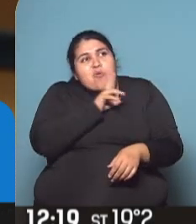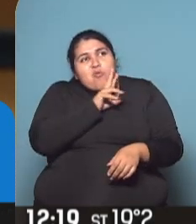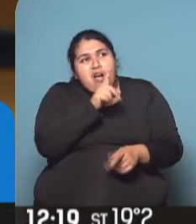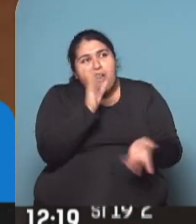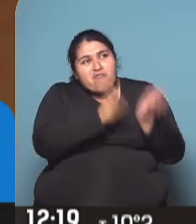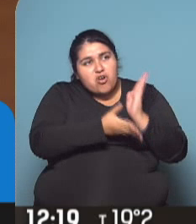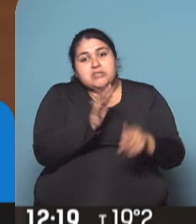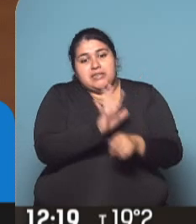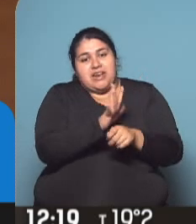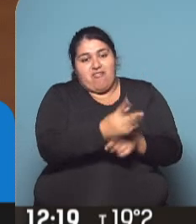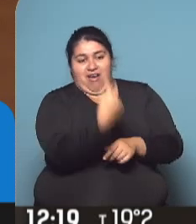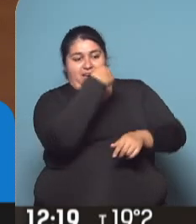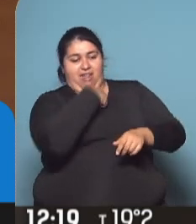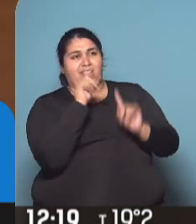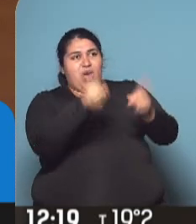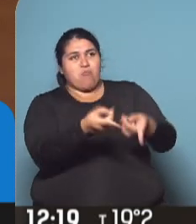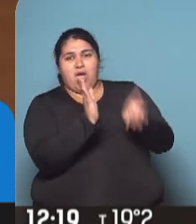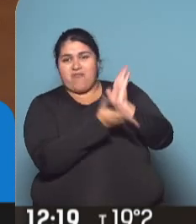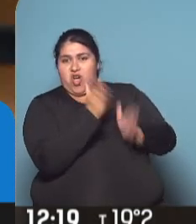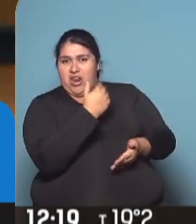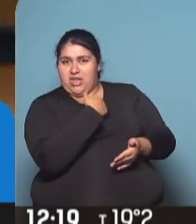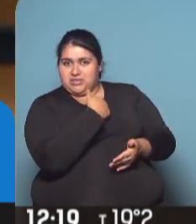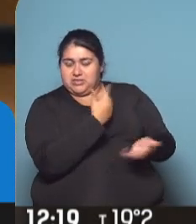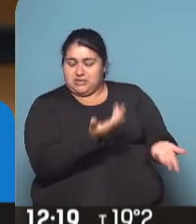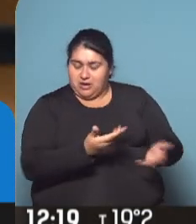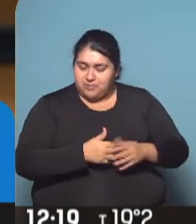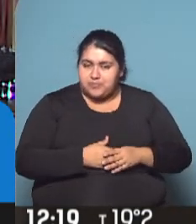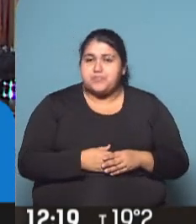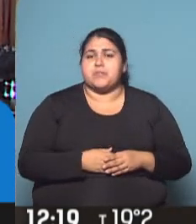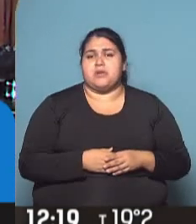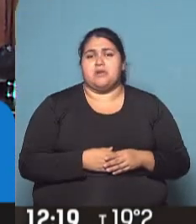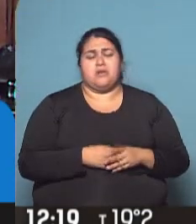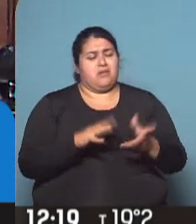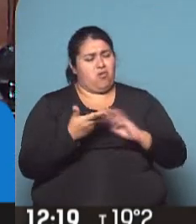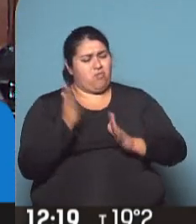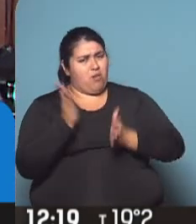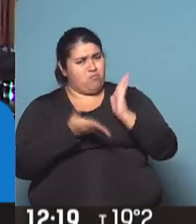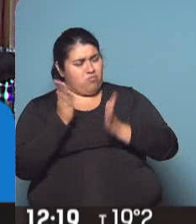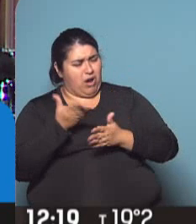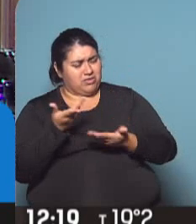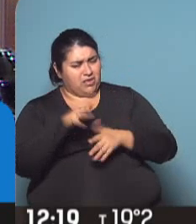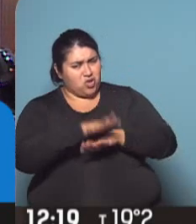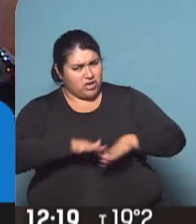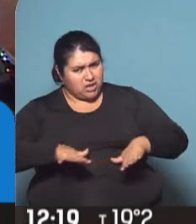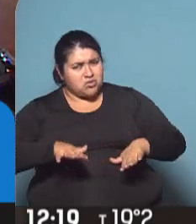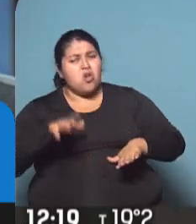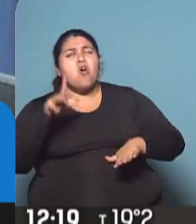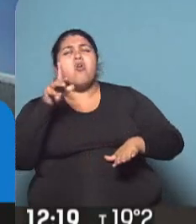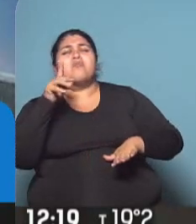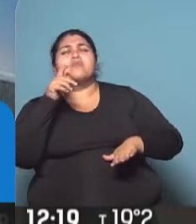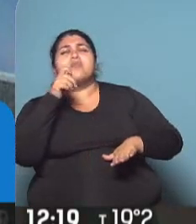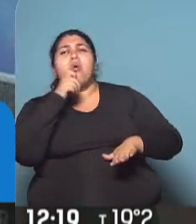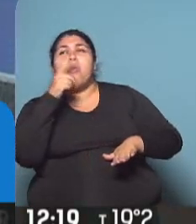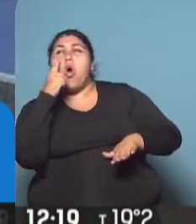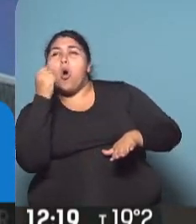es violencia para ellos, ¿no? Exacto, es violencia para ellos. Es directamente proporcional el maltrato de un hombre o una mujer o